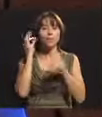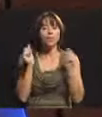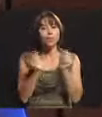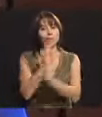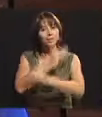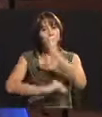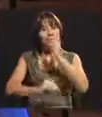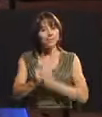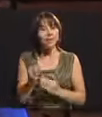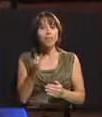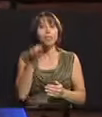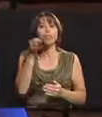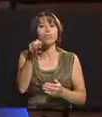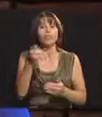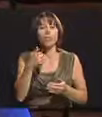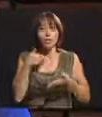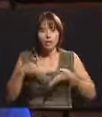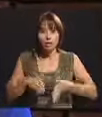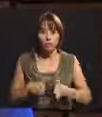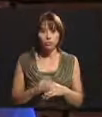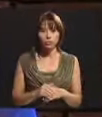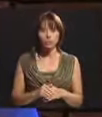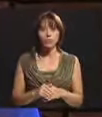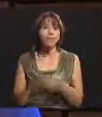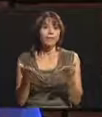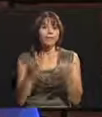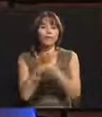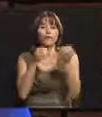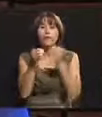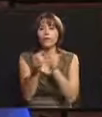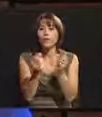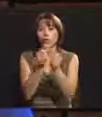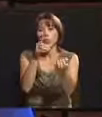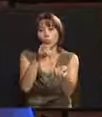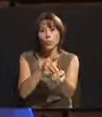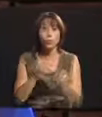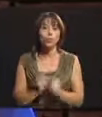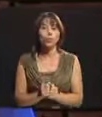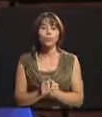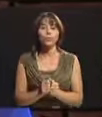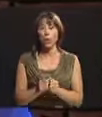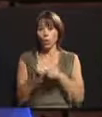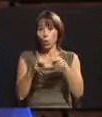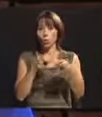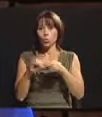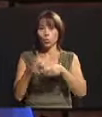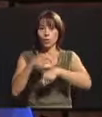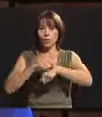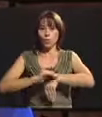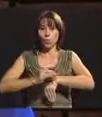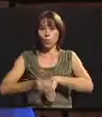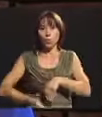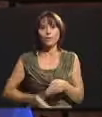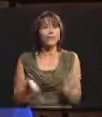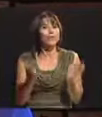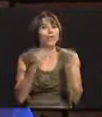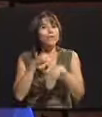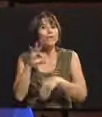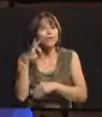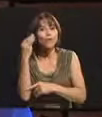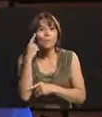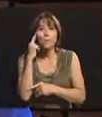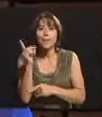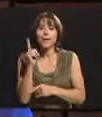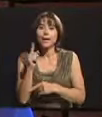con discapacidad seamos mamás. En la consulta médica, en el control prenatal, no había forma de